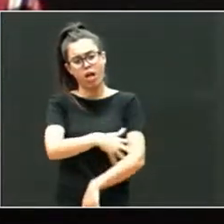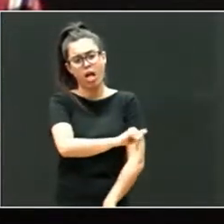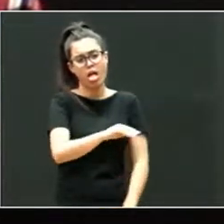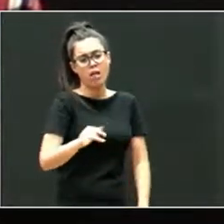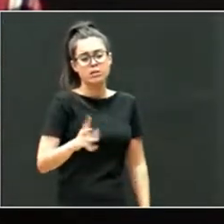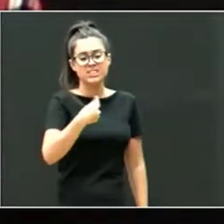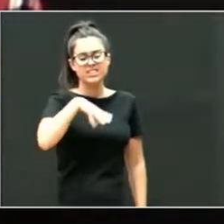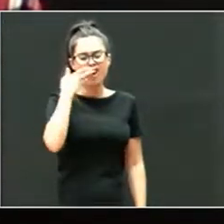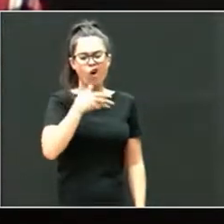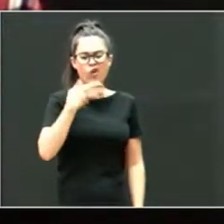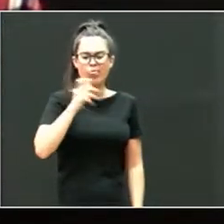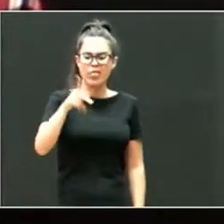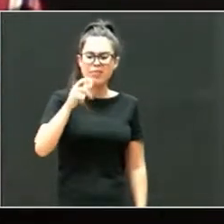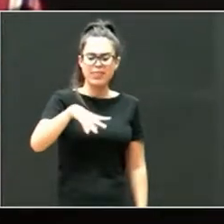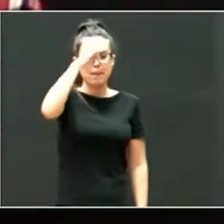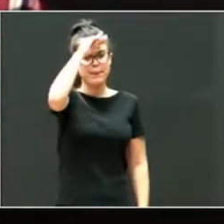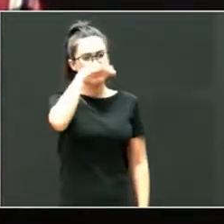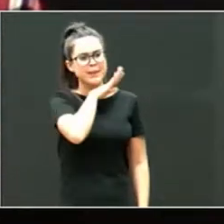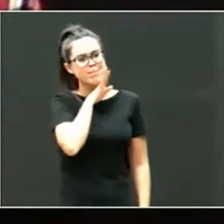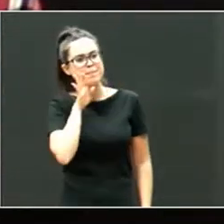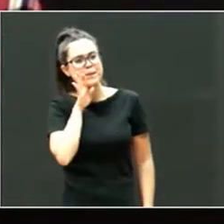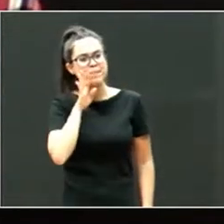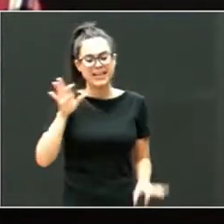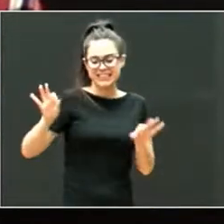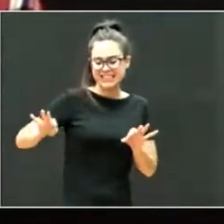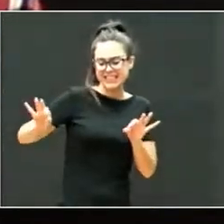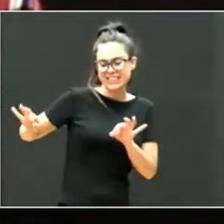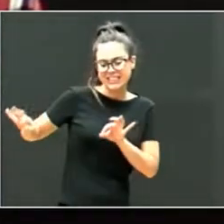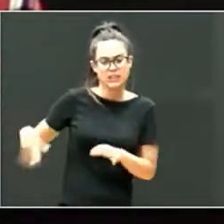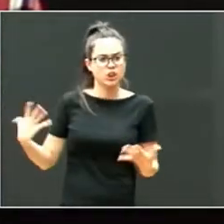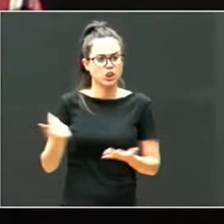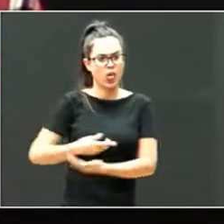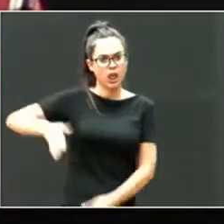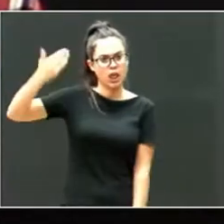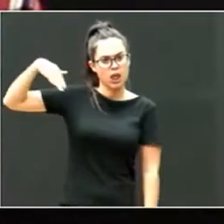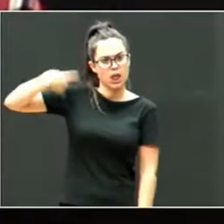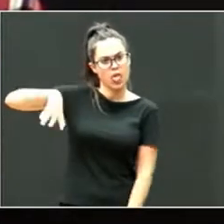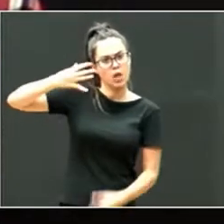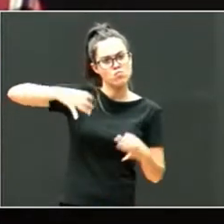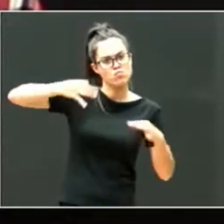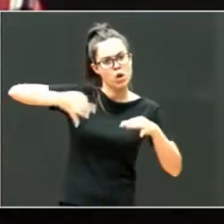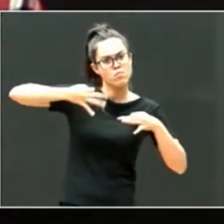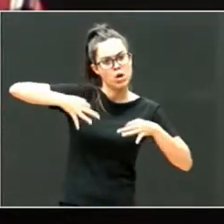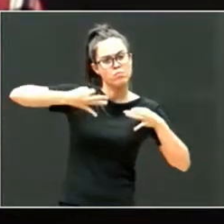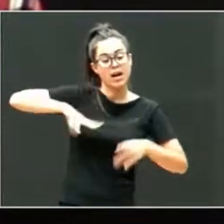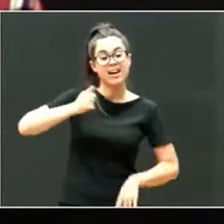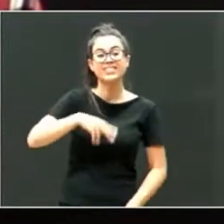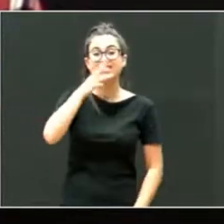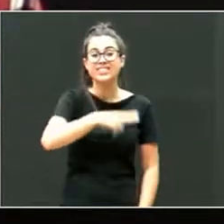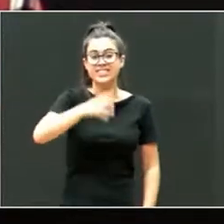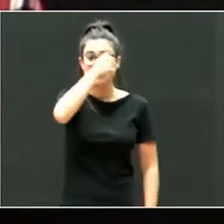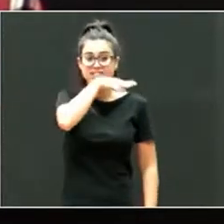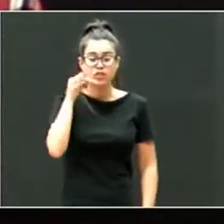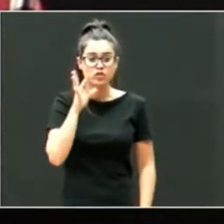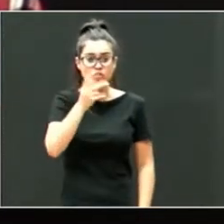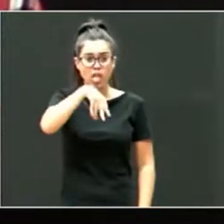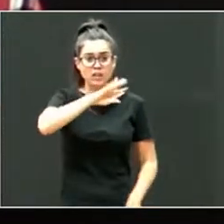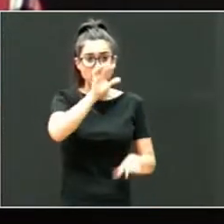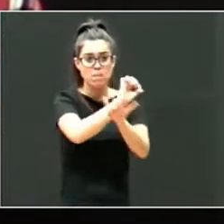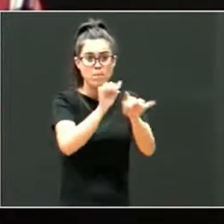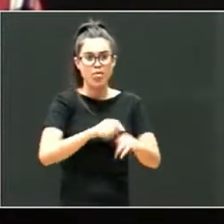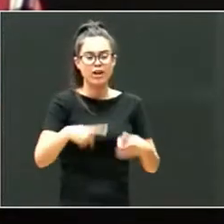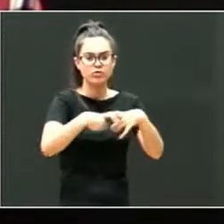sigue con el poder de papá, mamá, familia nuclear. Esto a los niños que no tienen este modelo